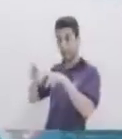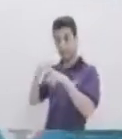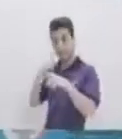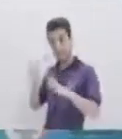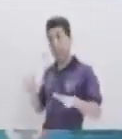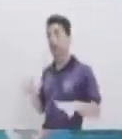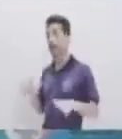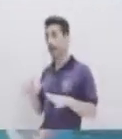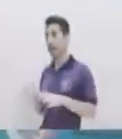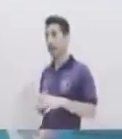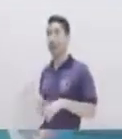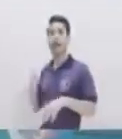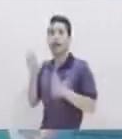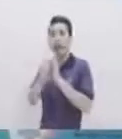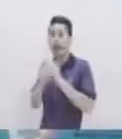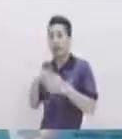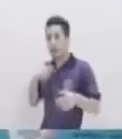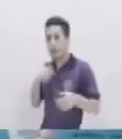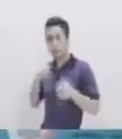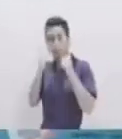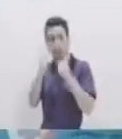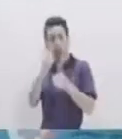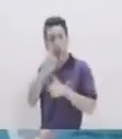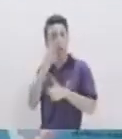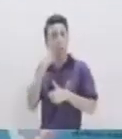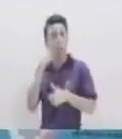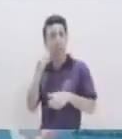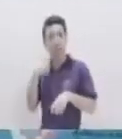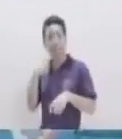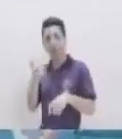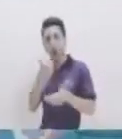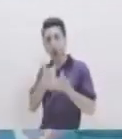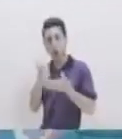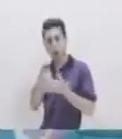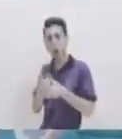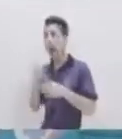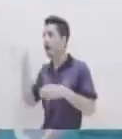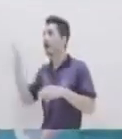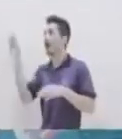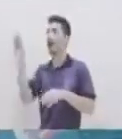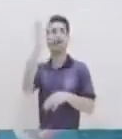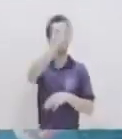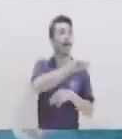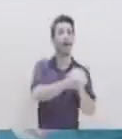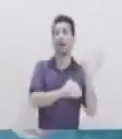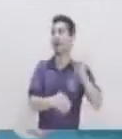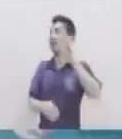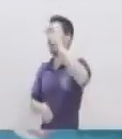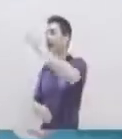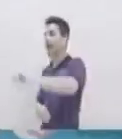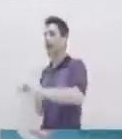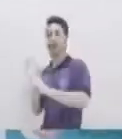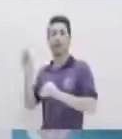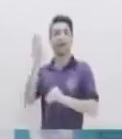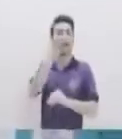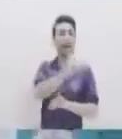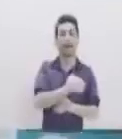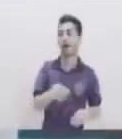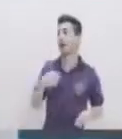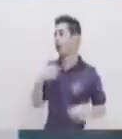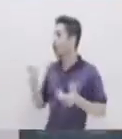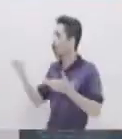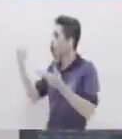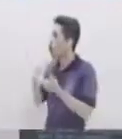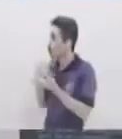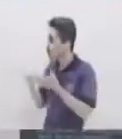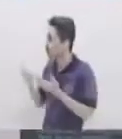decir A diez más Les va a contar Su experiencia Les va a contar Lo bien Que los atendiste Porque tú Escuchaste Agradeciste